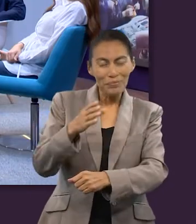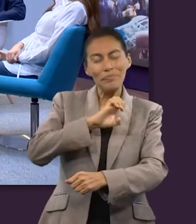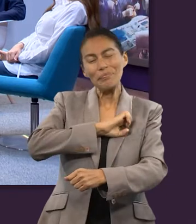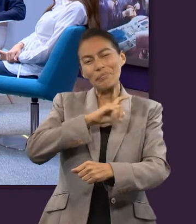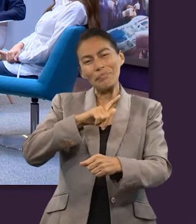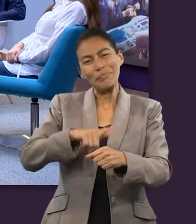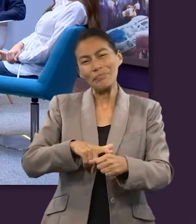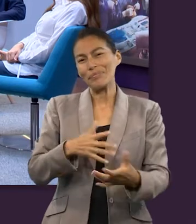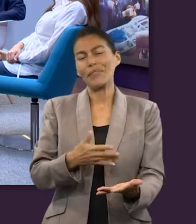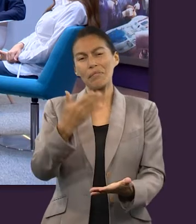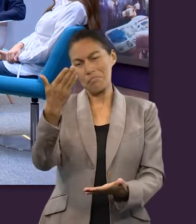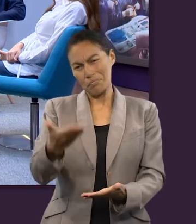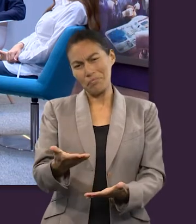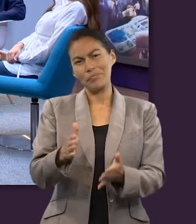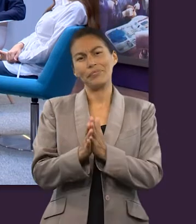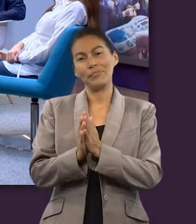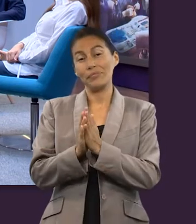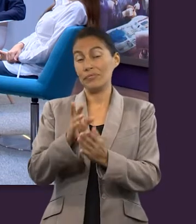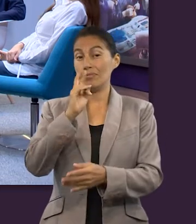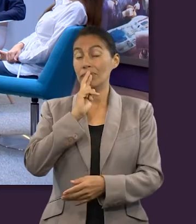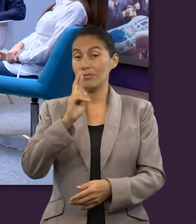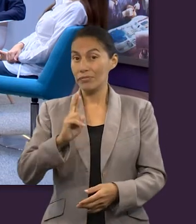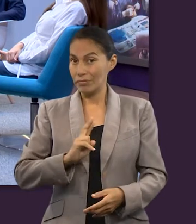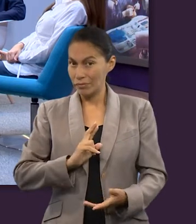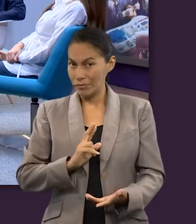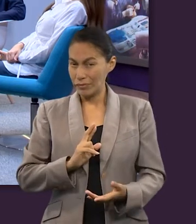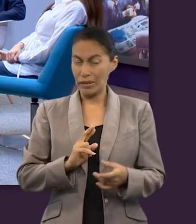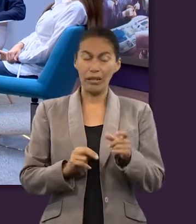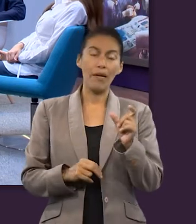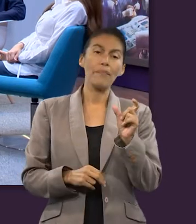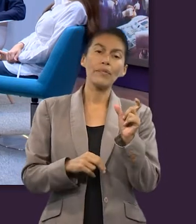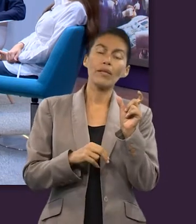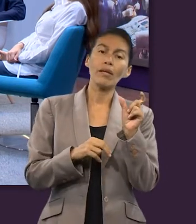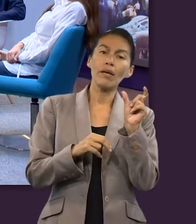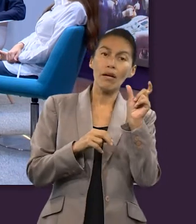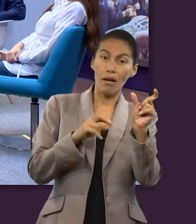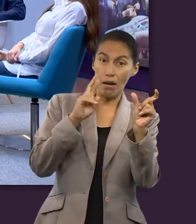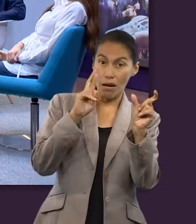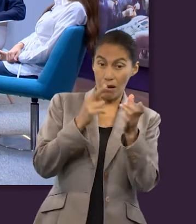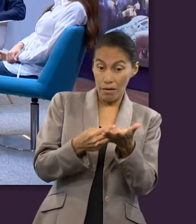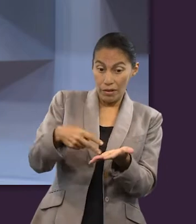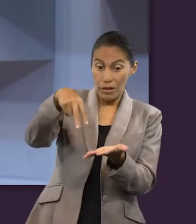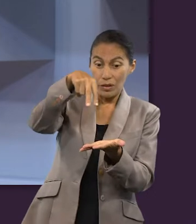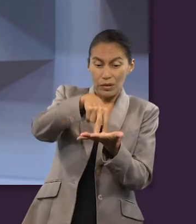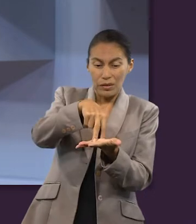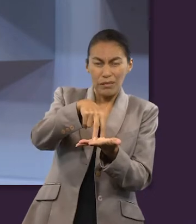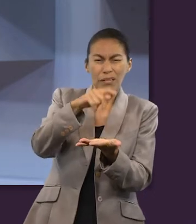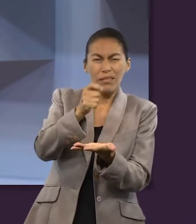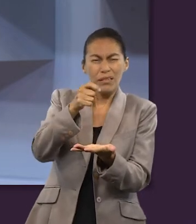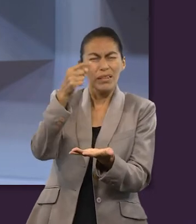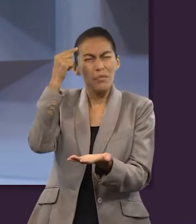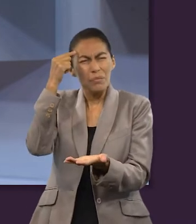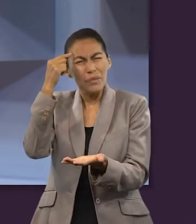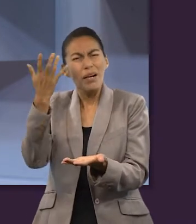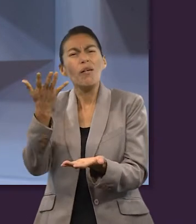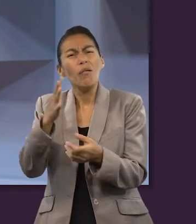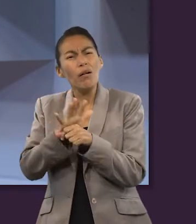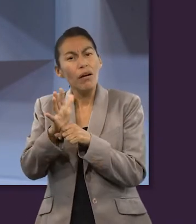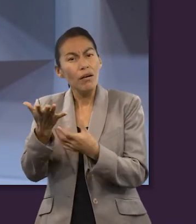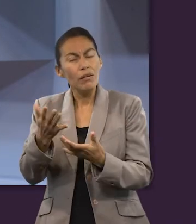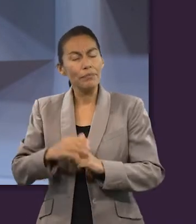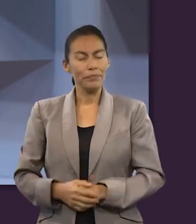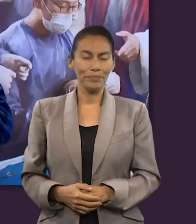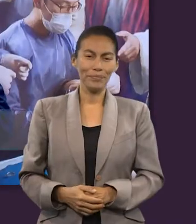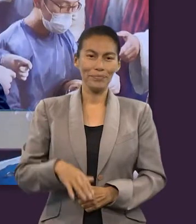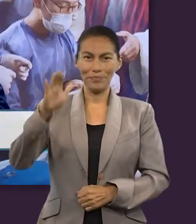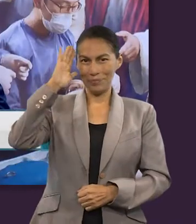a los que les voy a pedir que se presenten y a la vez puedan contestar ¿Qué palabra viene a sus mentes cuando piensan en la resurrección?